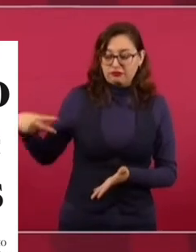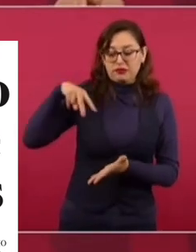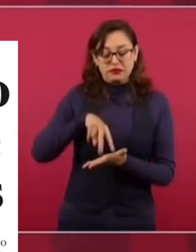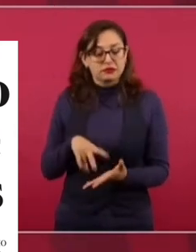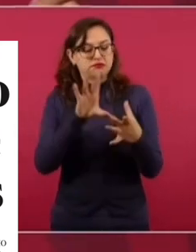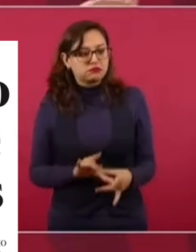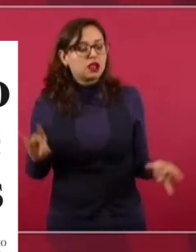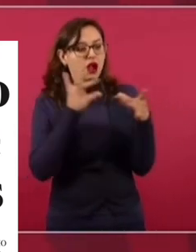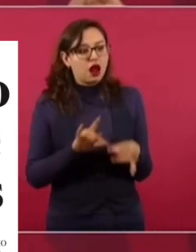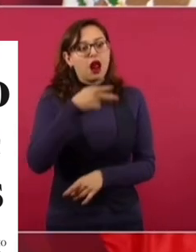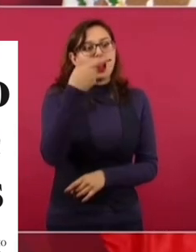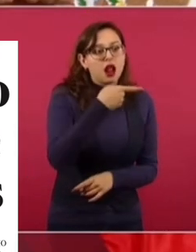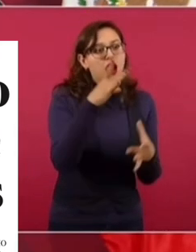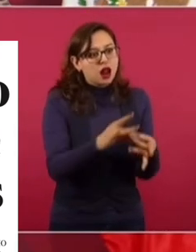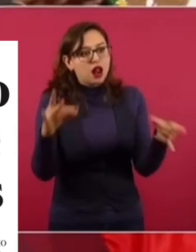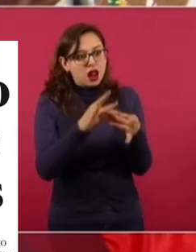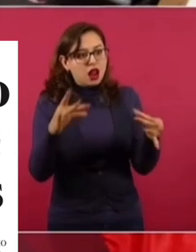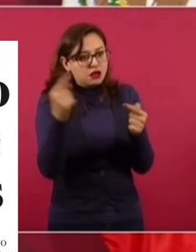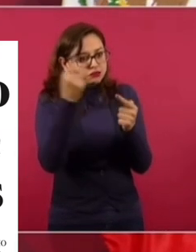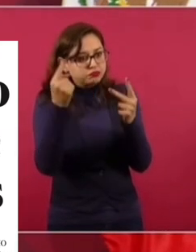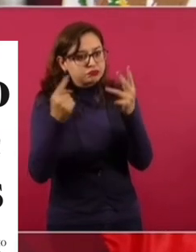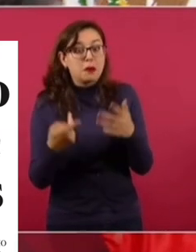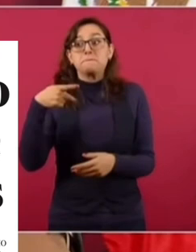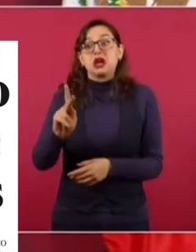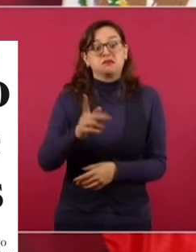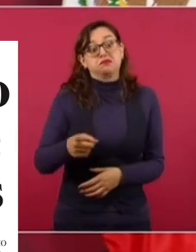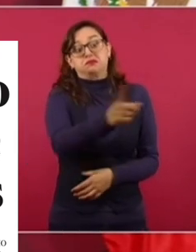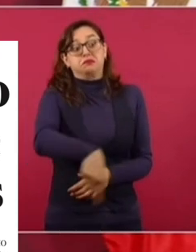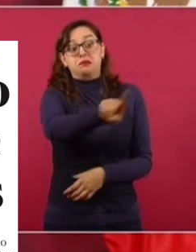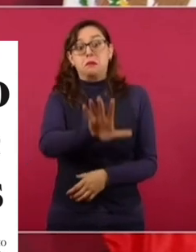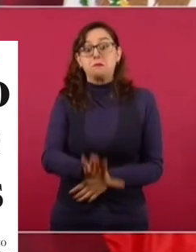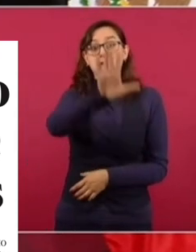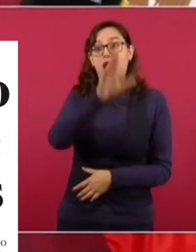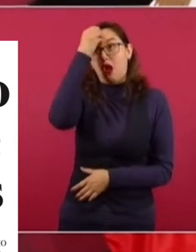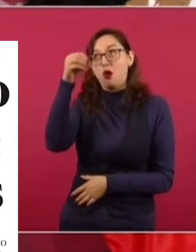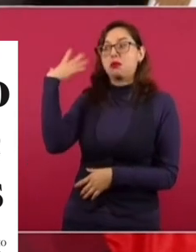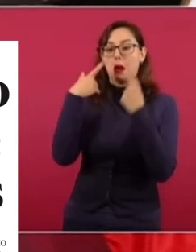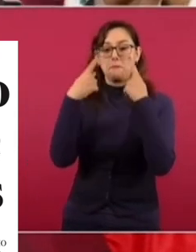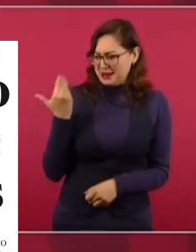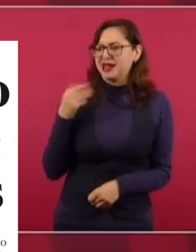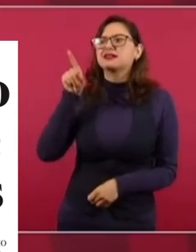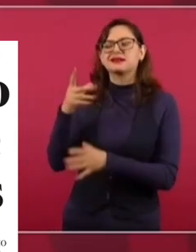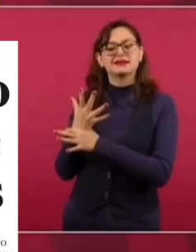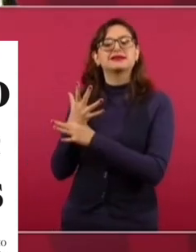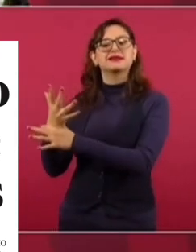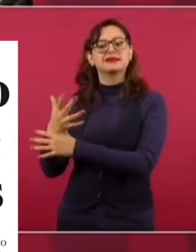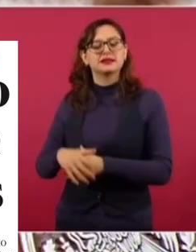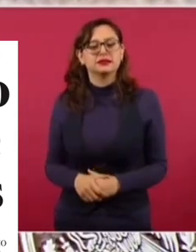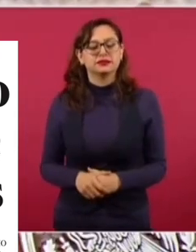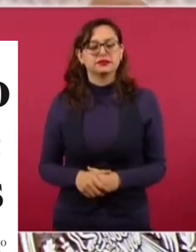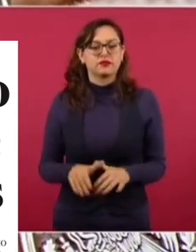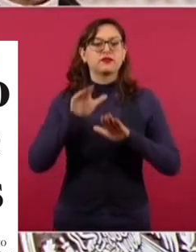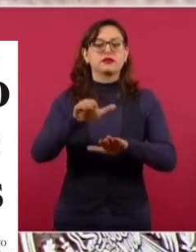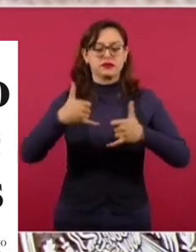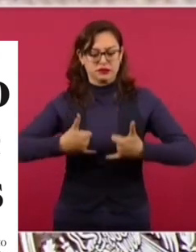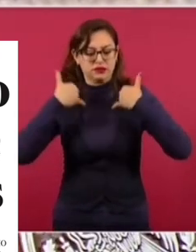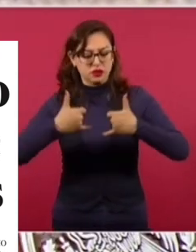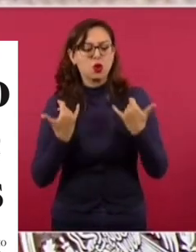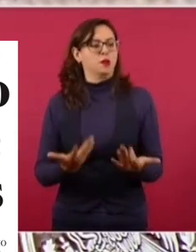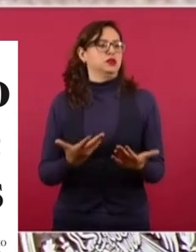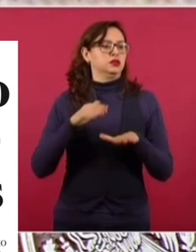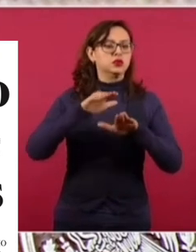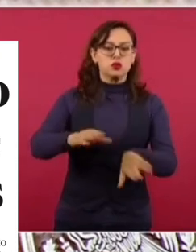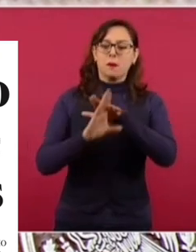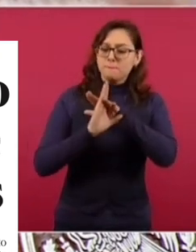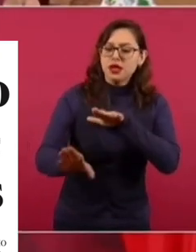gustaría que se releyeran sus homilías, sus discursos. Ahora, lo que dijo en Ciudad Juárez acerca de los jóvenes, acerca de migrantes,